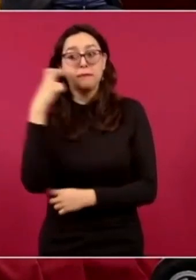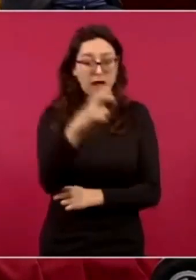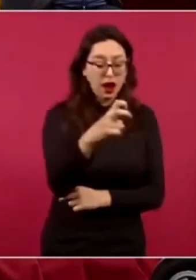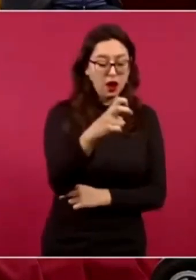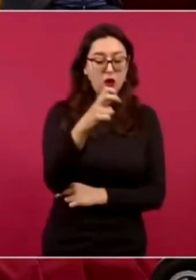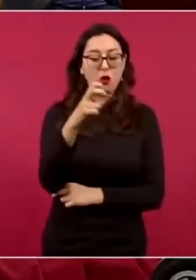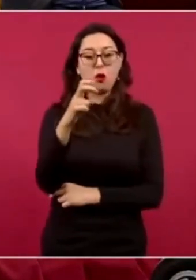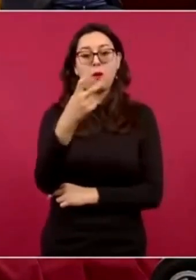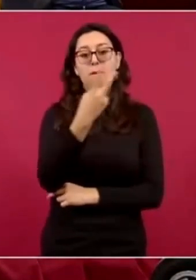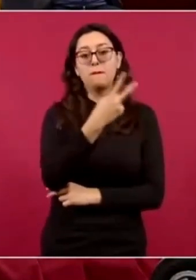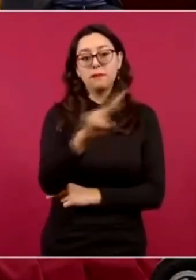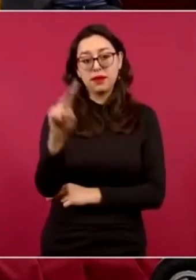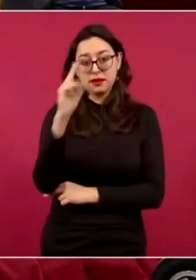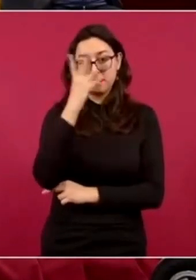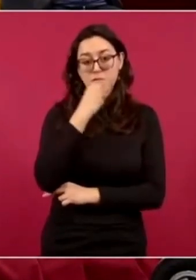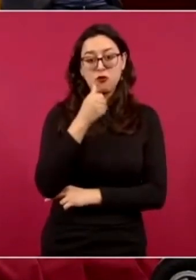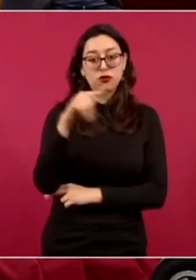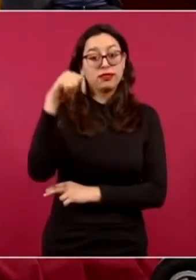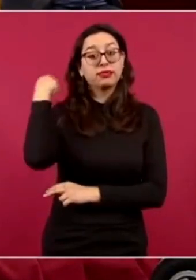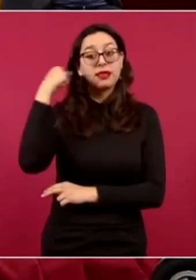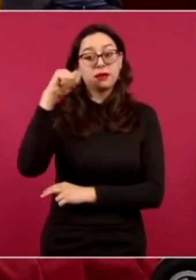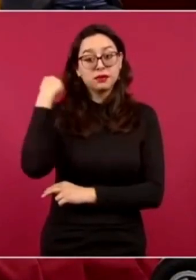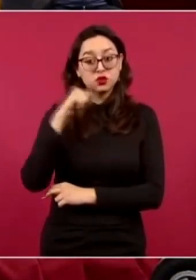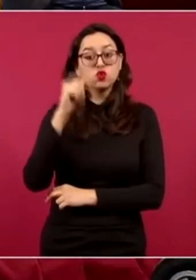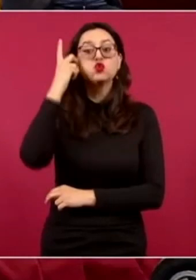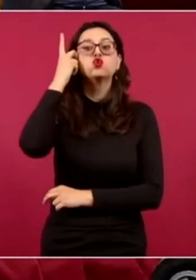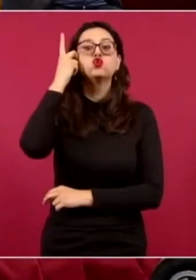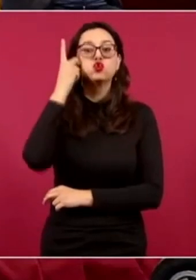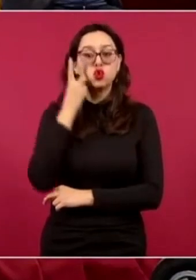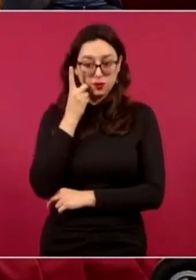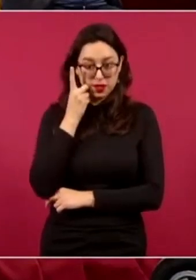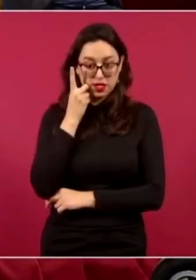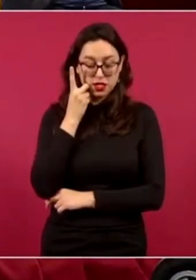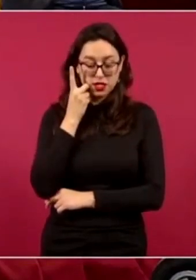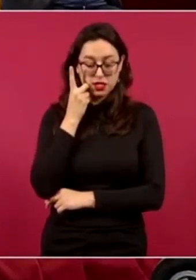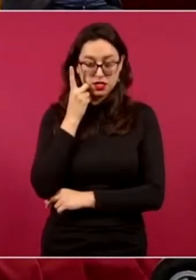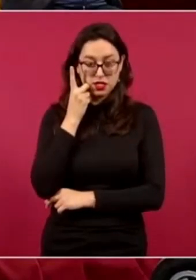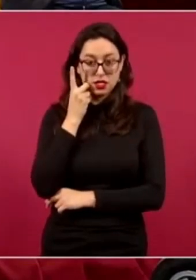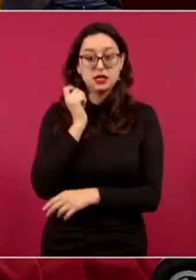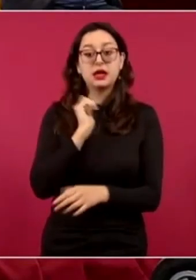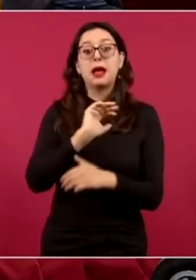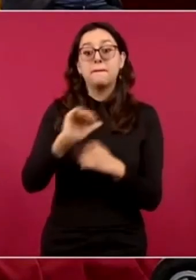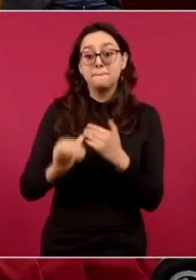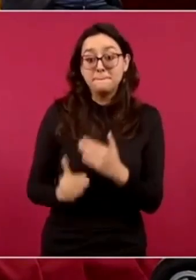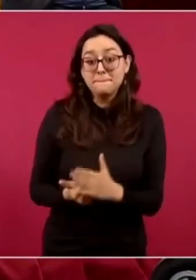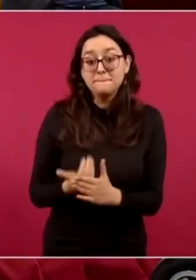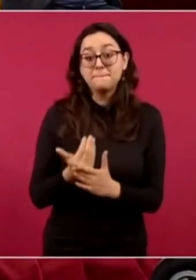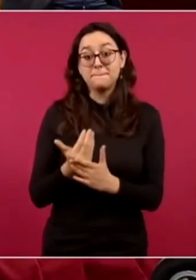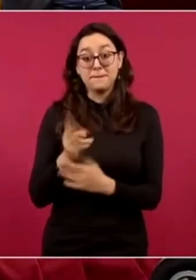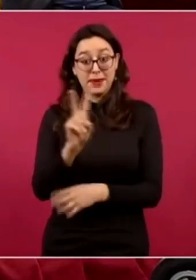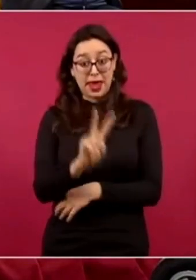porque mañana vamos a tener la reunión de seguridad en Villahermosa